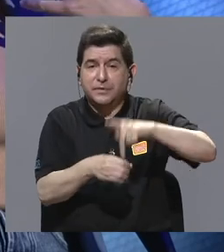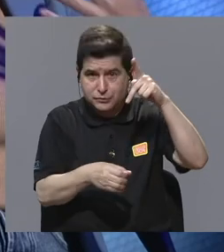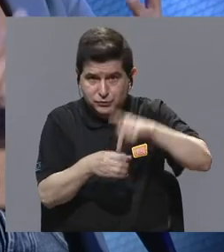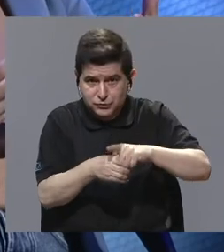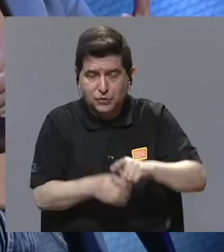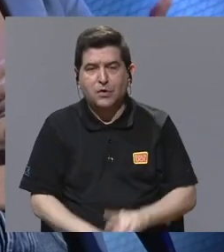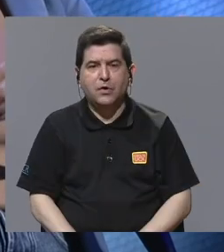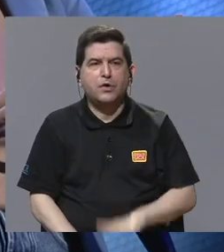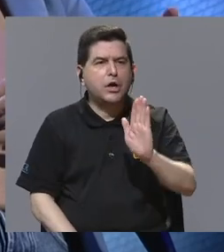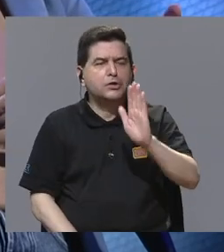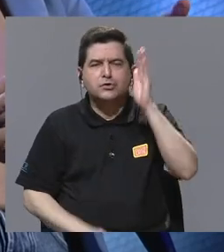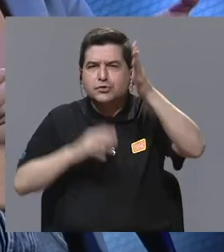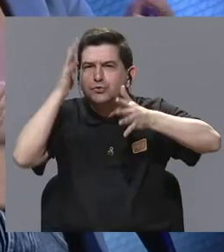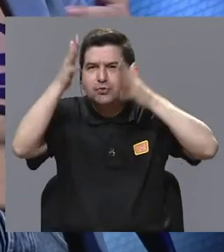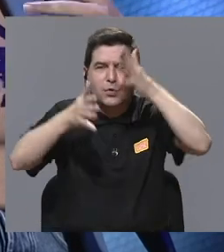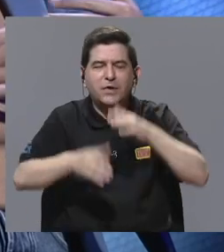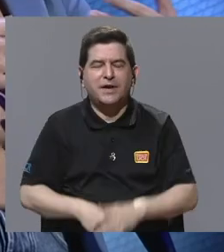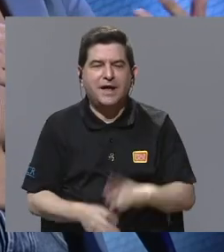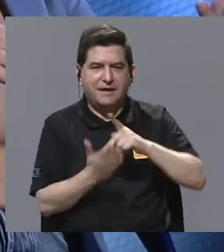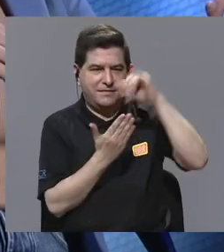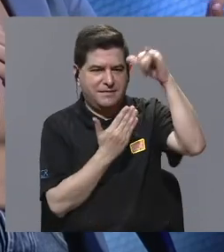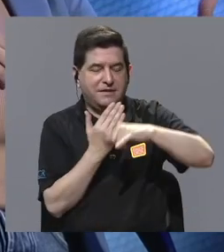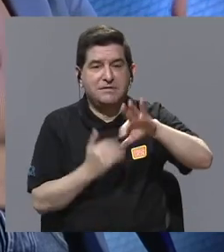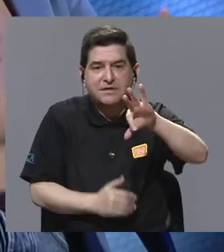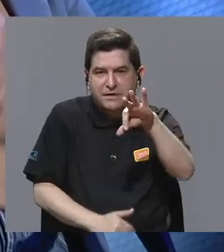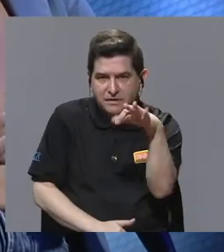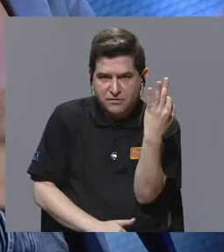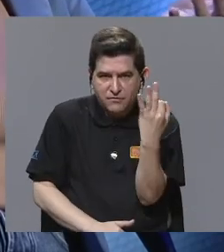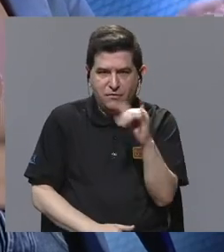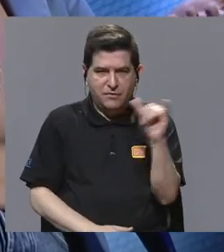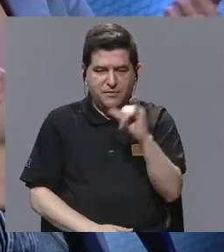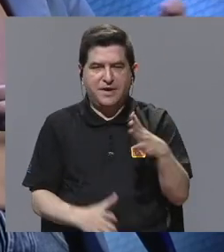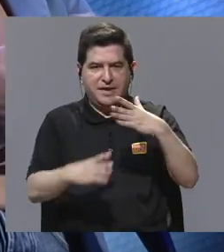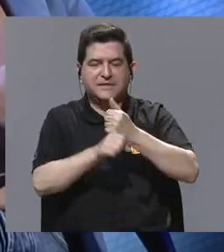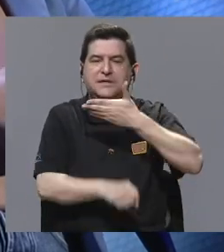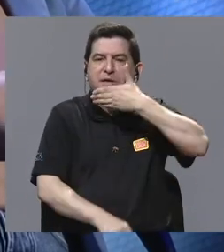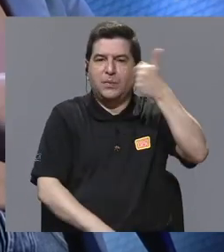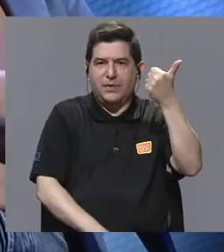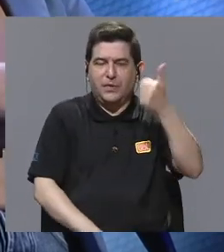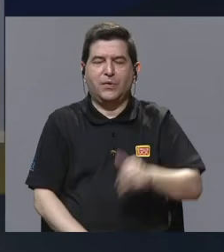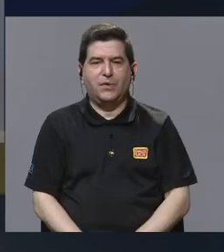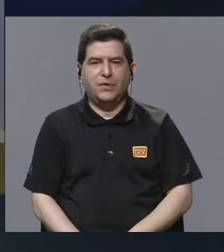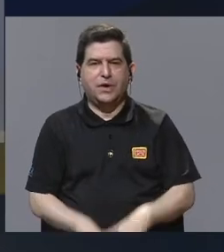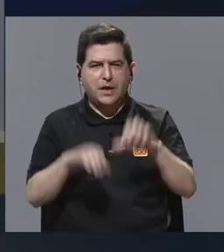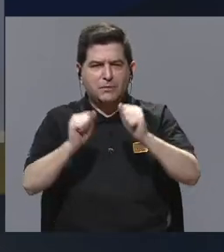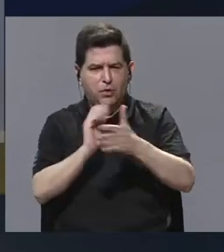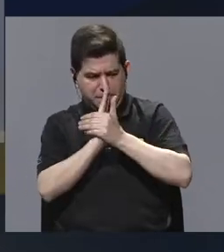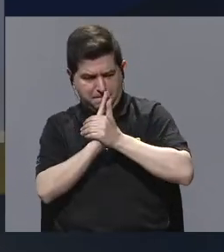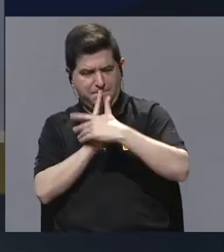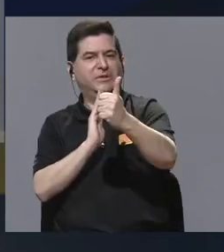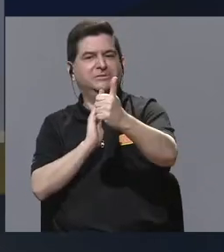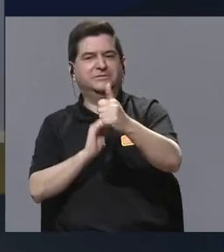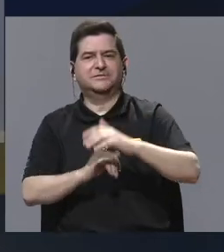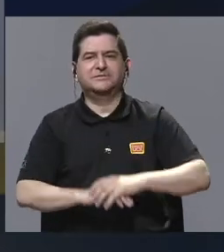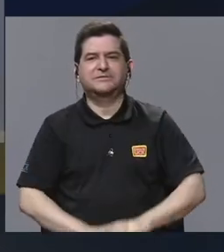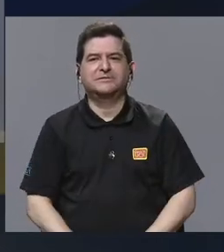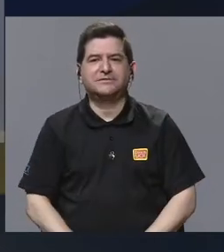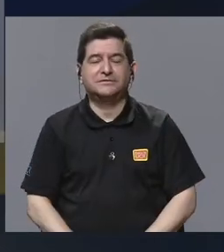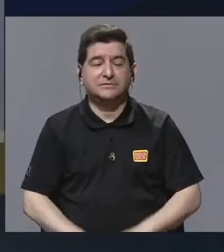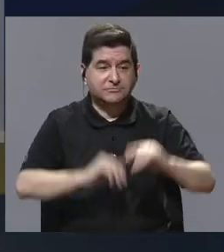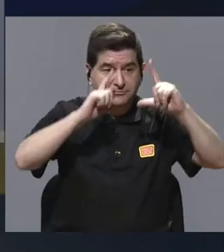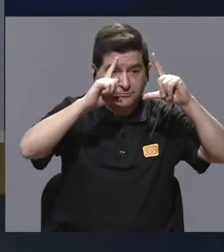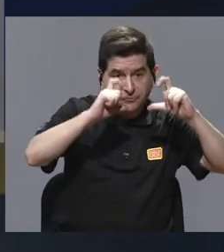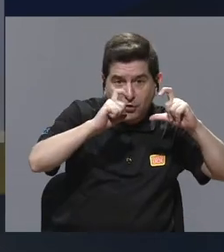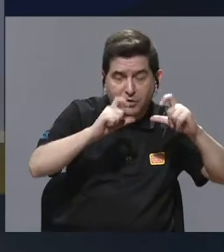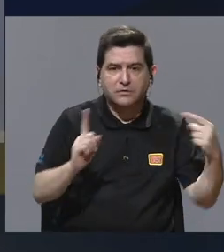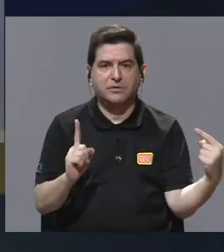su creatividad a este proyecto y buscó la manera de hacerlo mejor y más potente, ¿verdad? Desde la fotografía